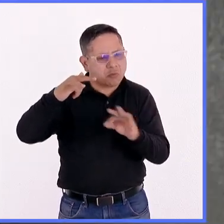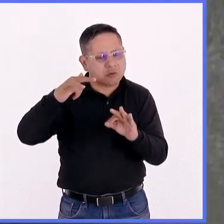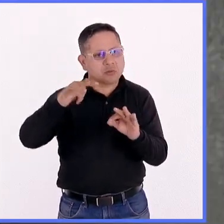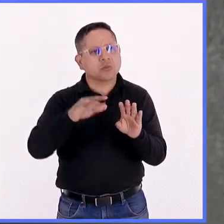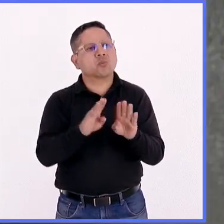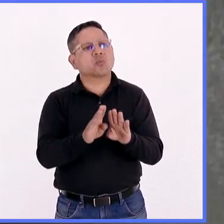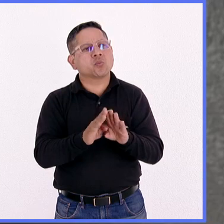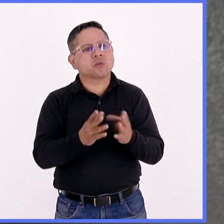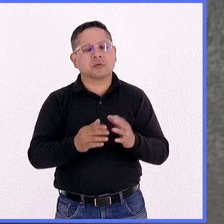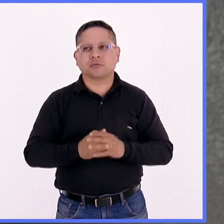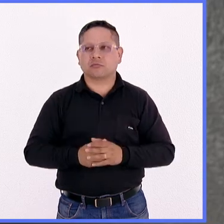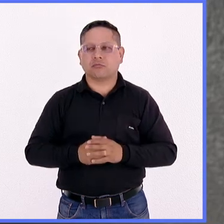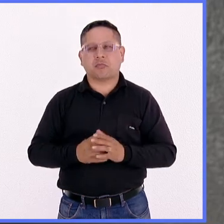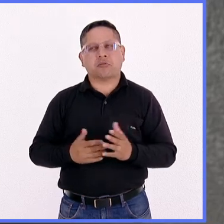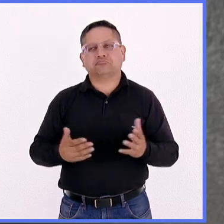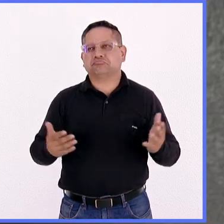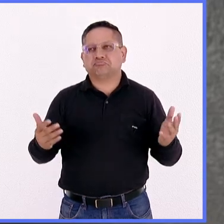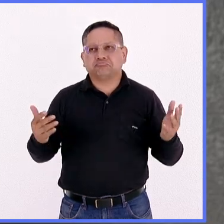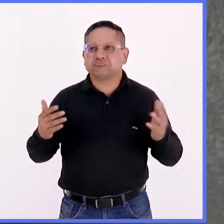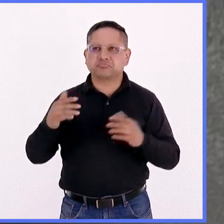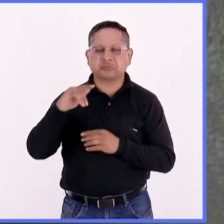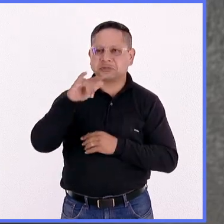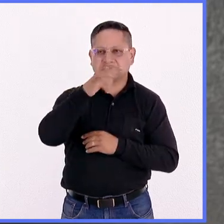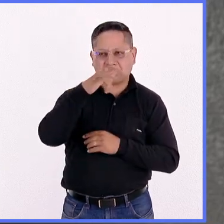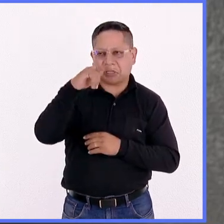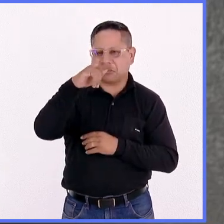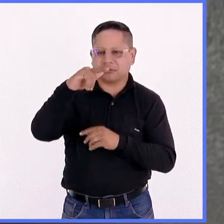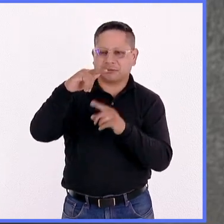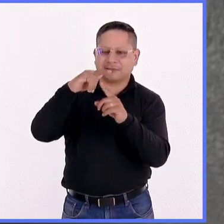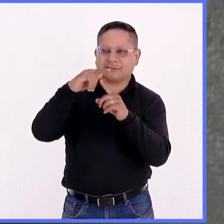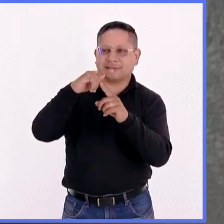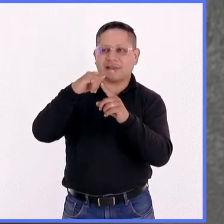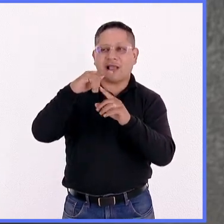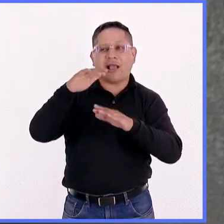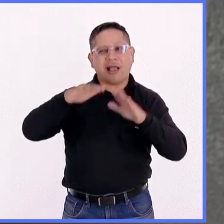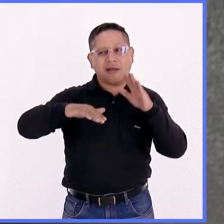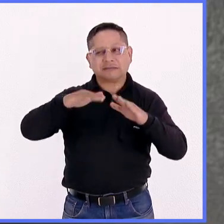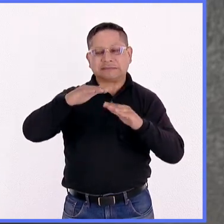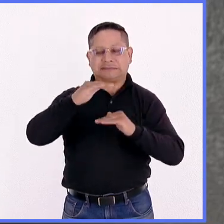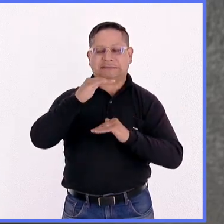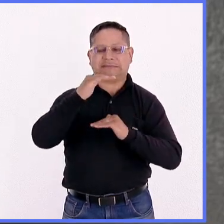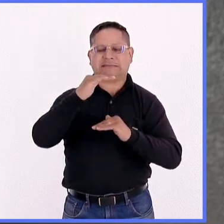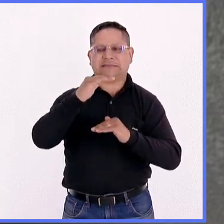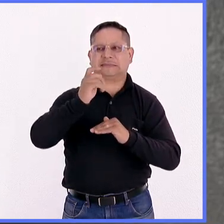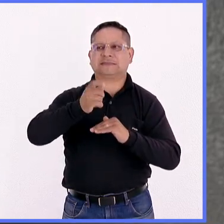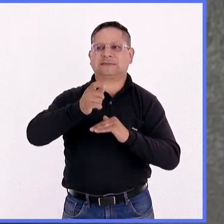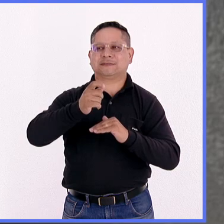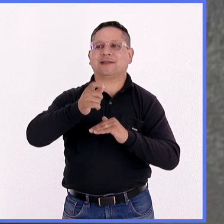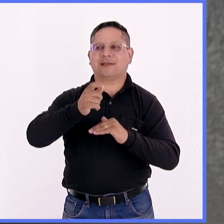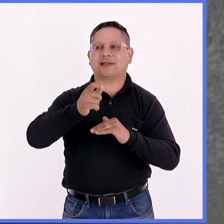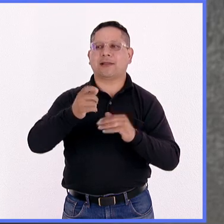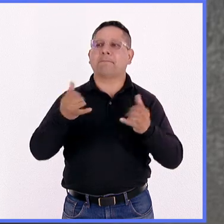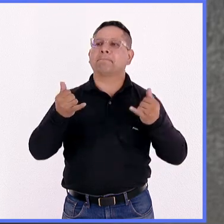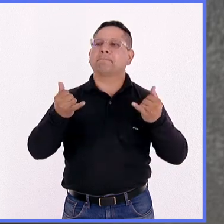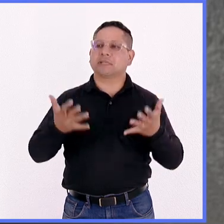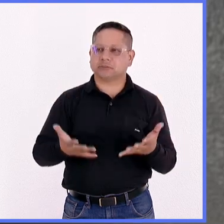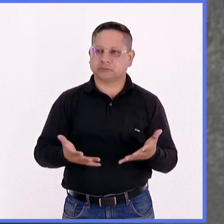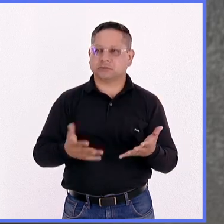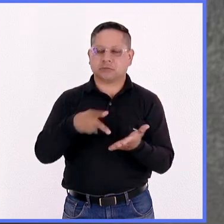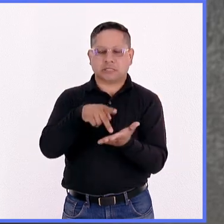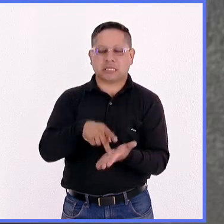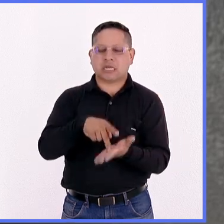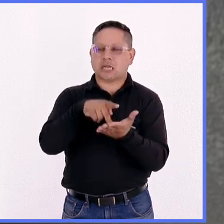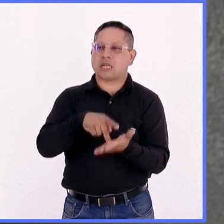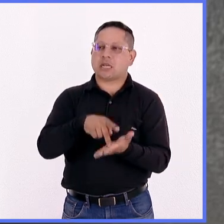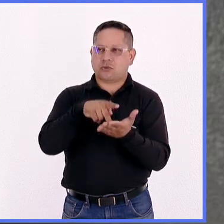entrada, como cualquier satélite, una de las restricciones más importantes es el peso. Peso,